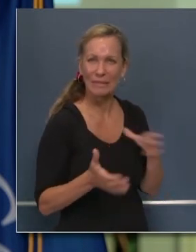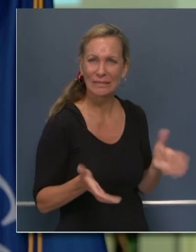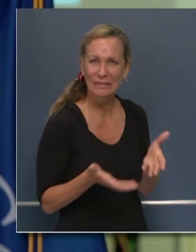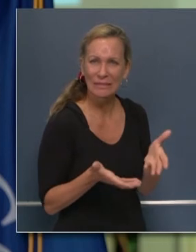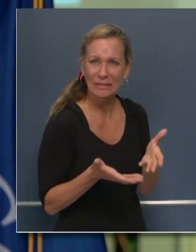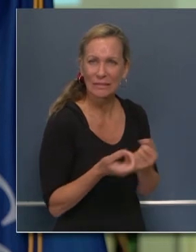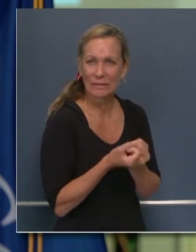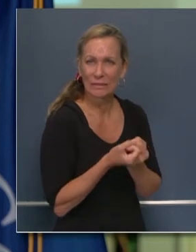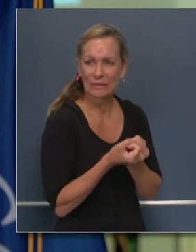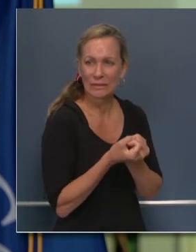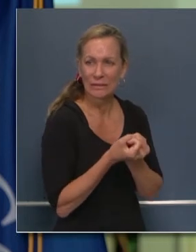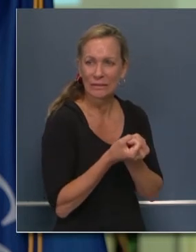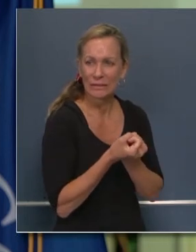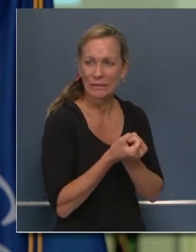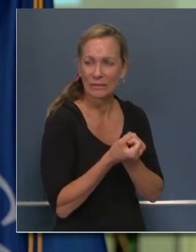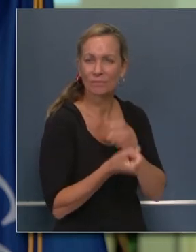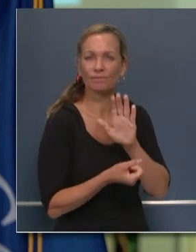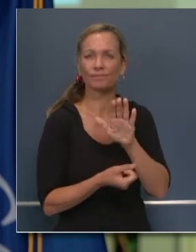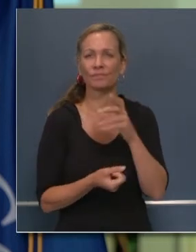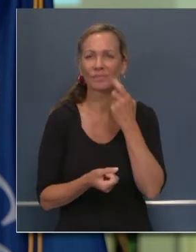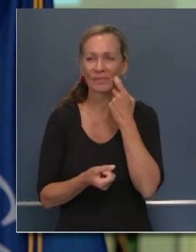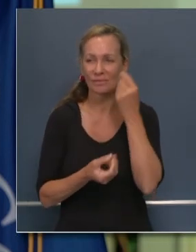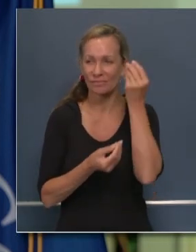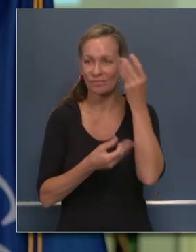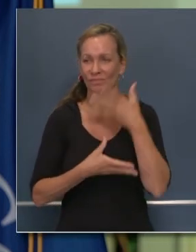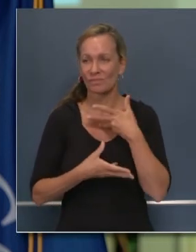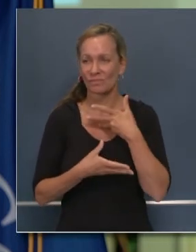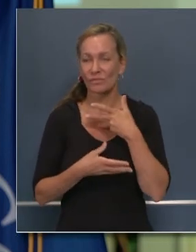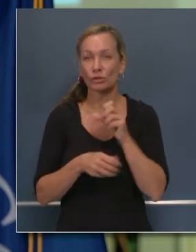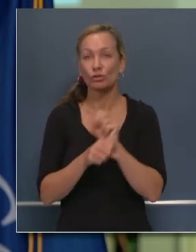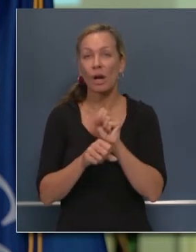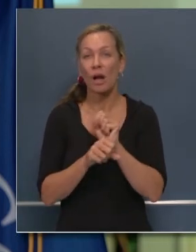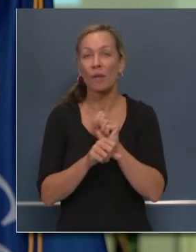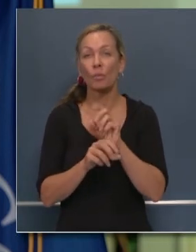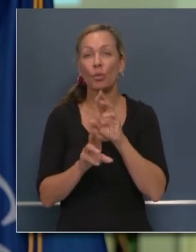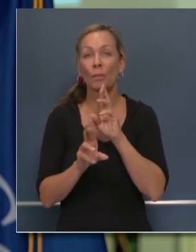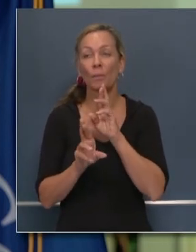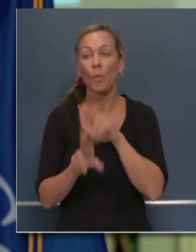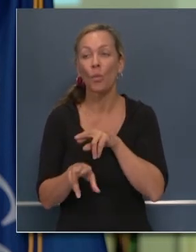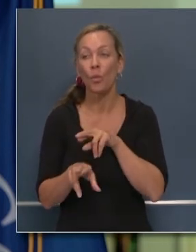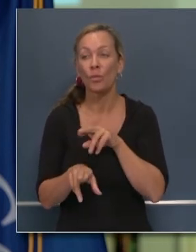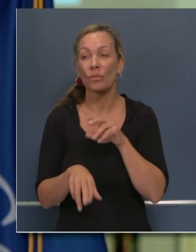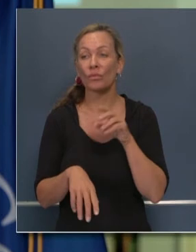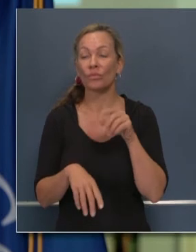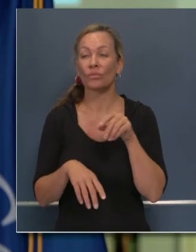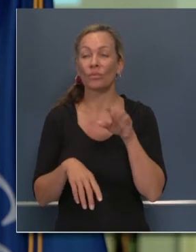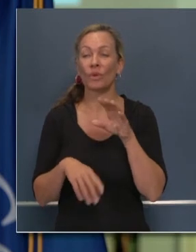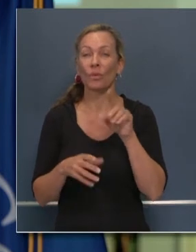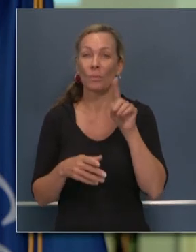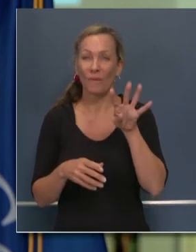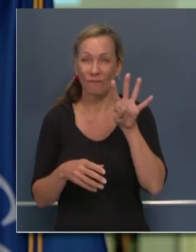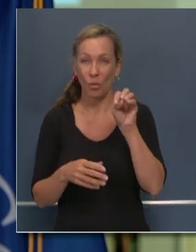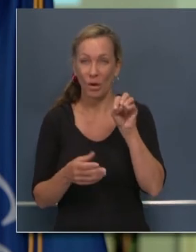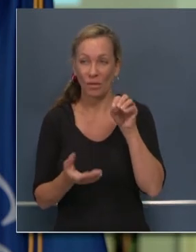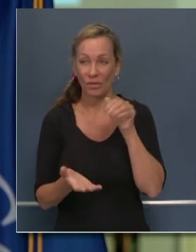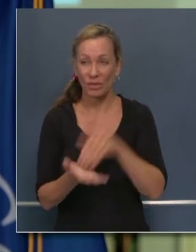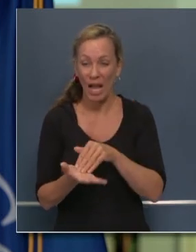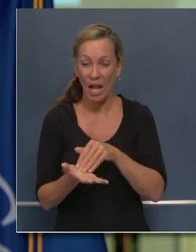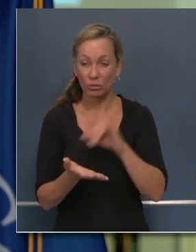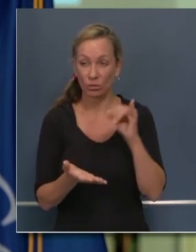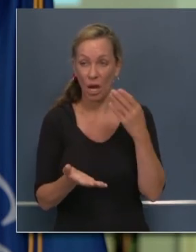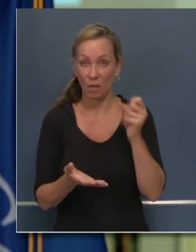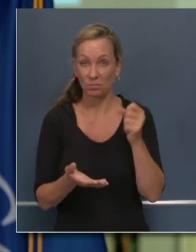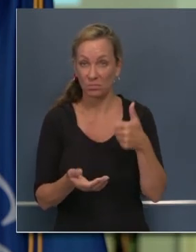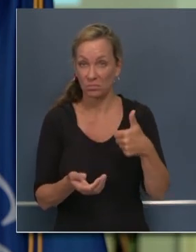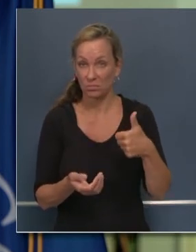negocio, la economía. Me alentó mucho el reporte reciente a más de 140.000 nuevos empleos a través del mes, que es un punto